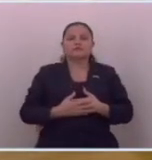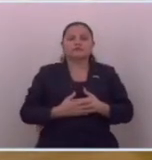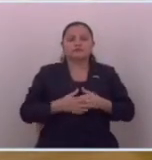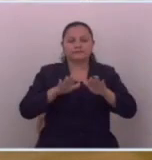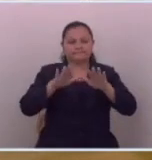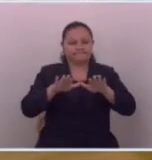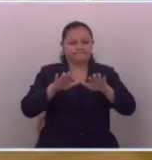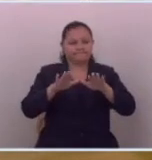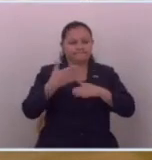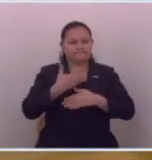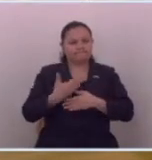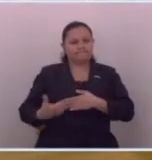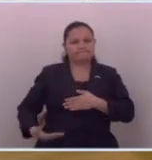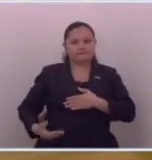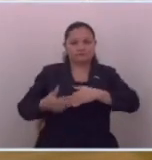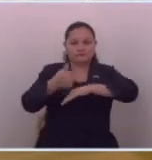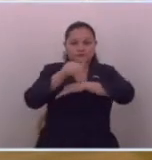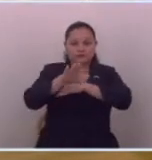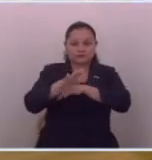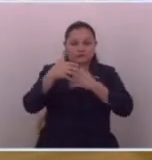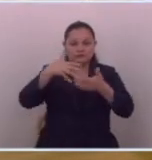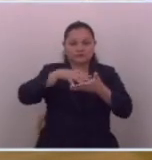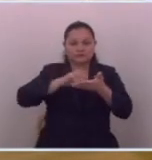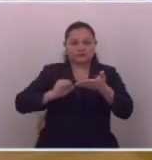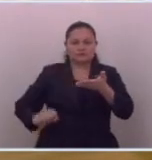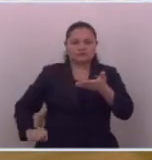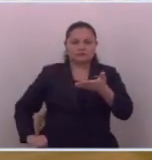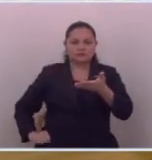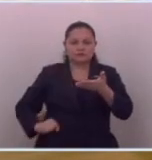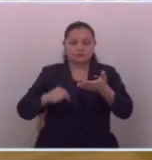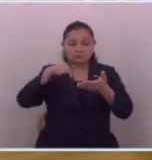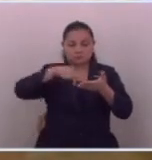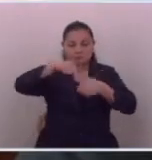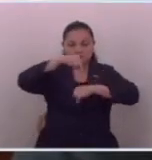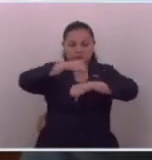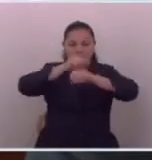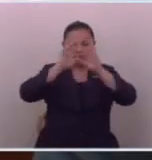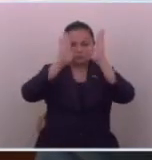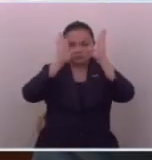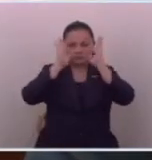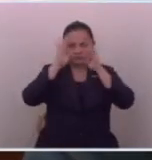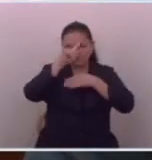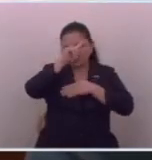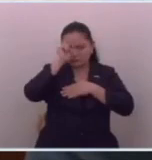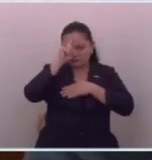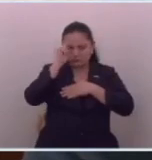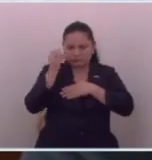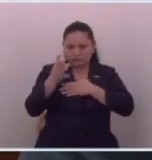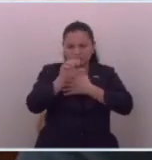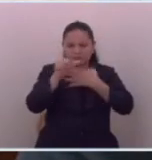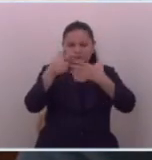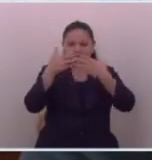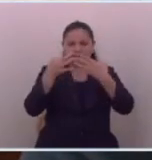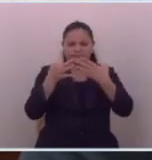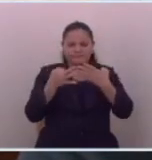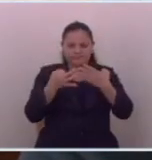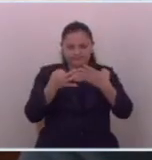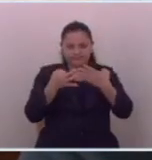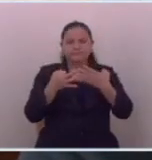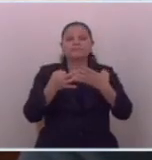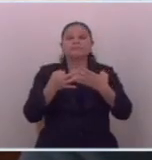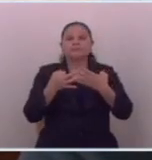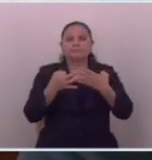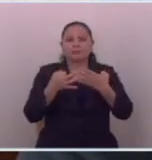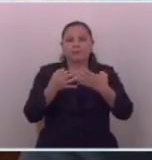Muchísimas gracias, Presidente. Muy buenas tardes, población salvadoreña, que está sintonizando el trabajo de la nueva Asamblea